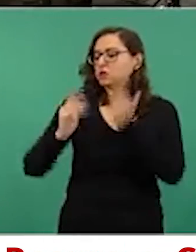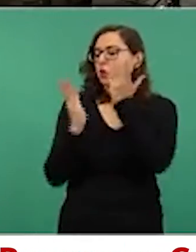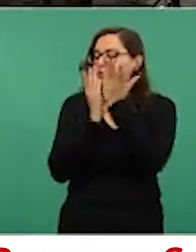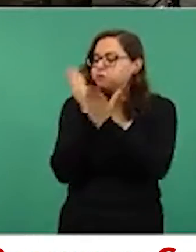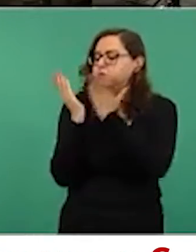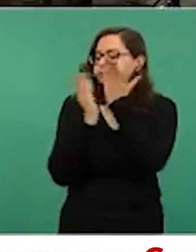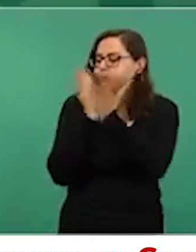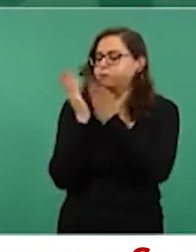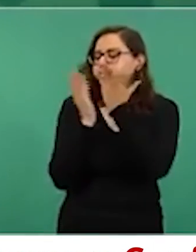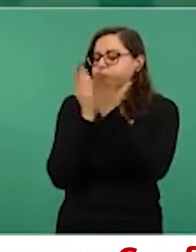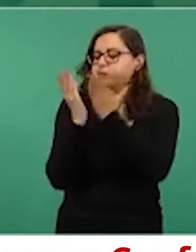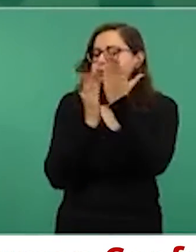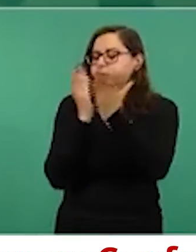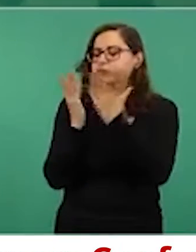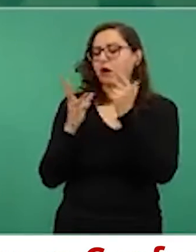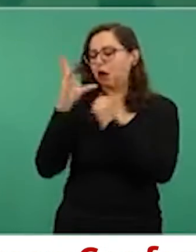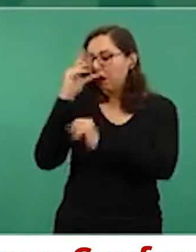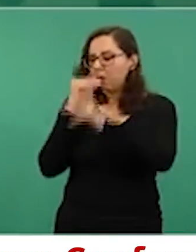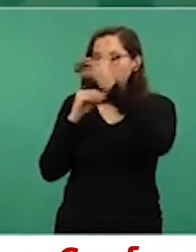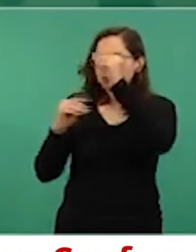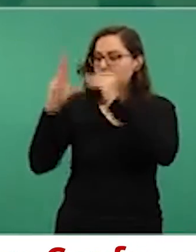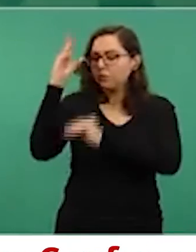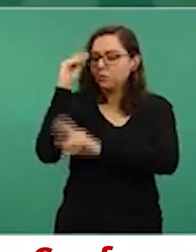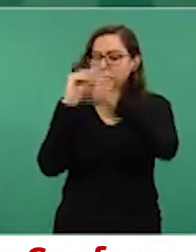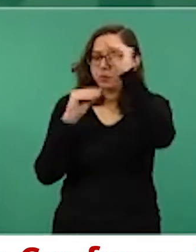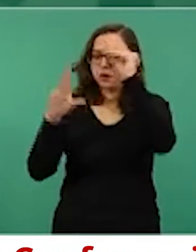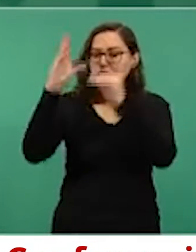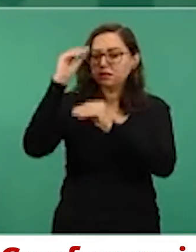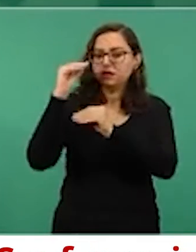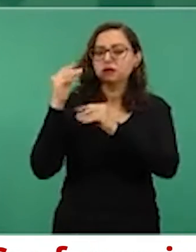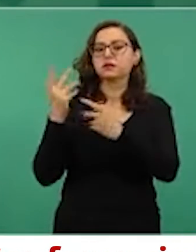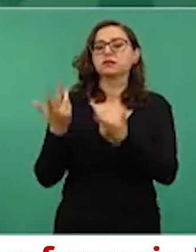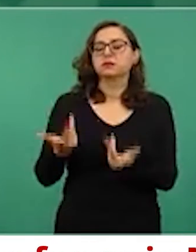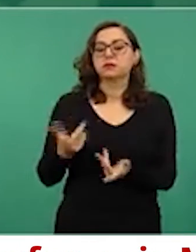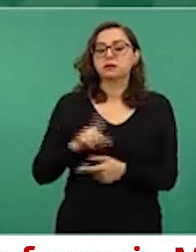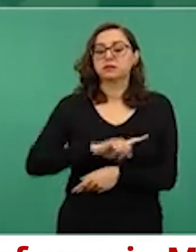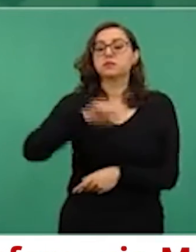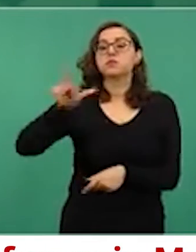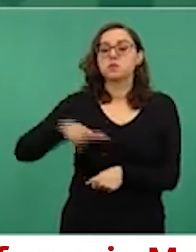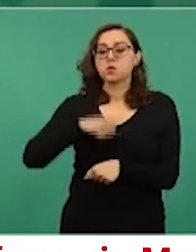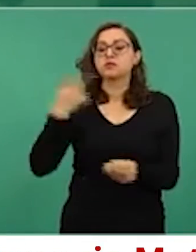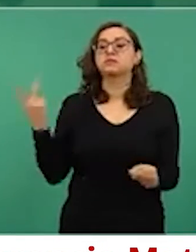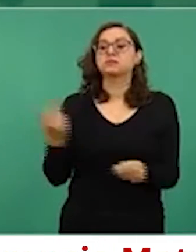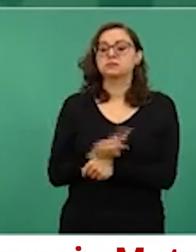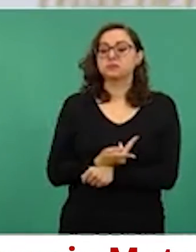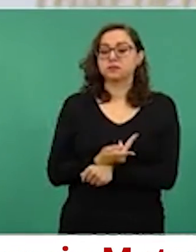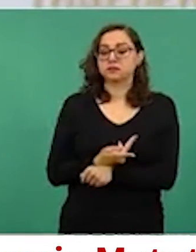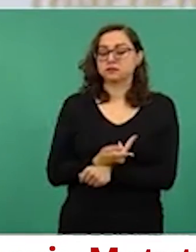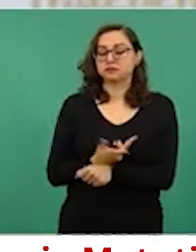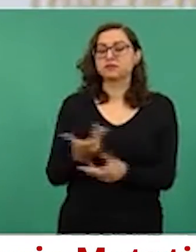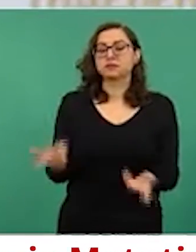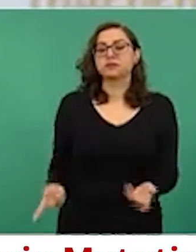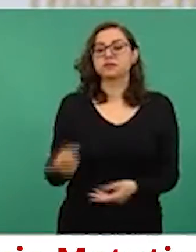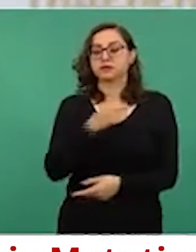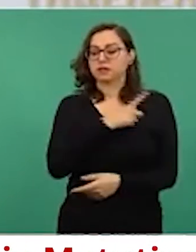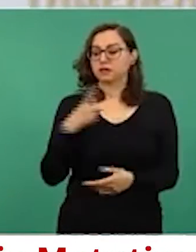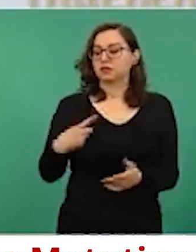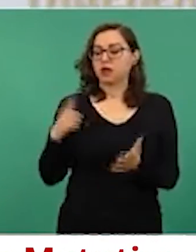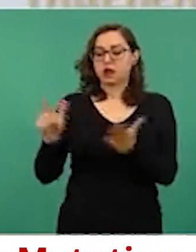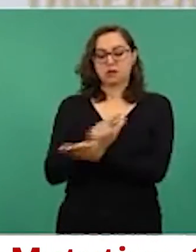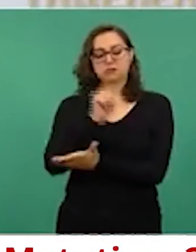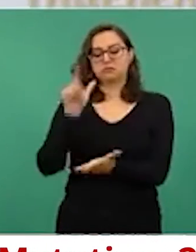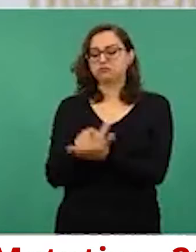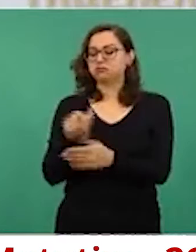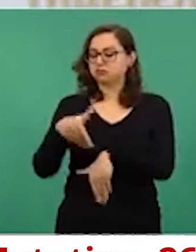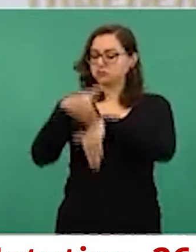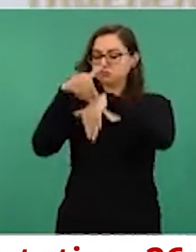se ajusta a la ley. Es muy común que digan